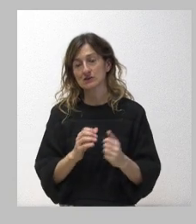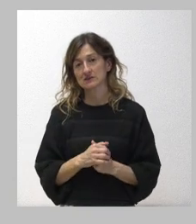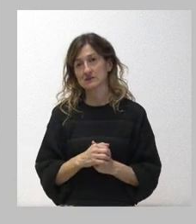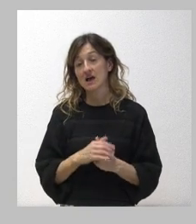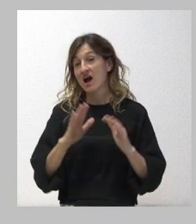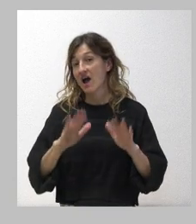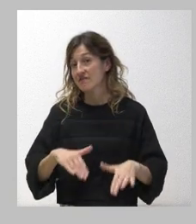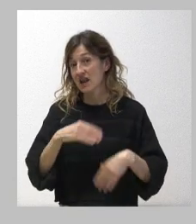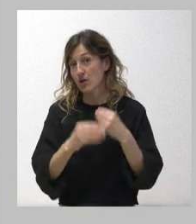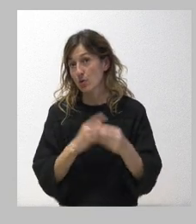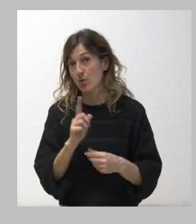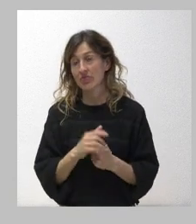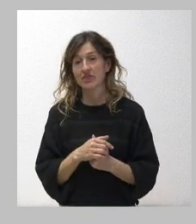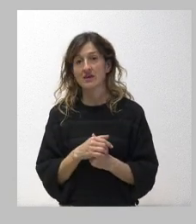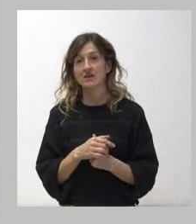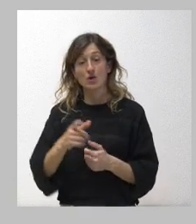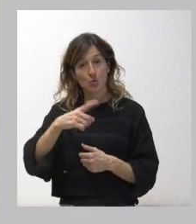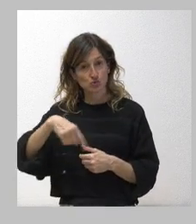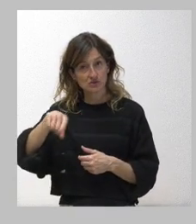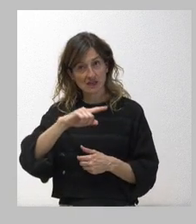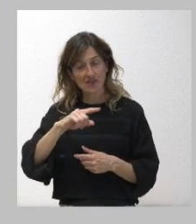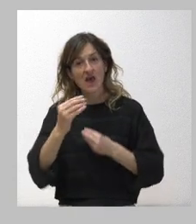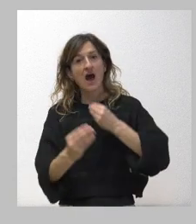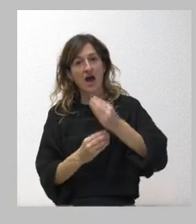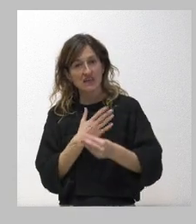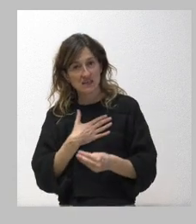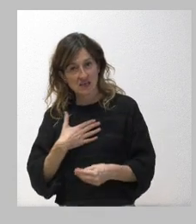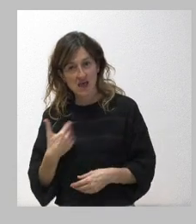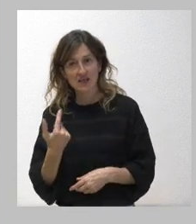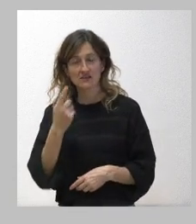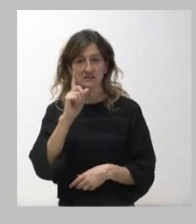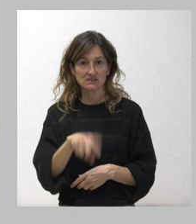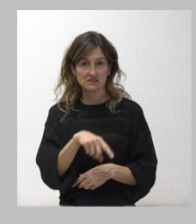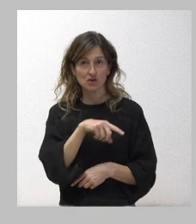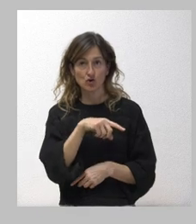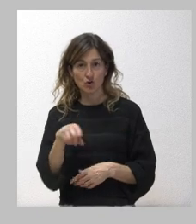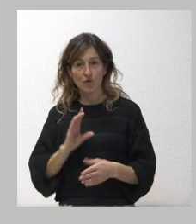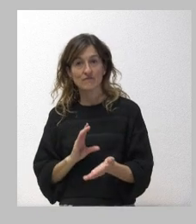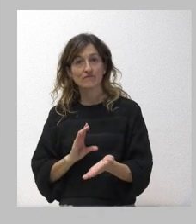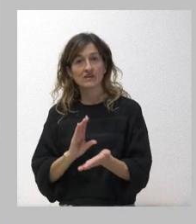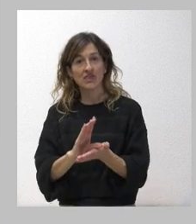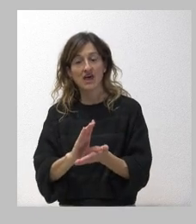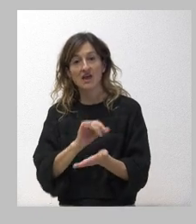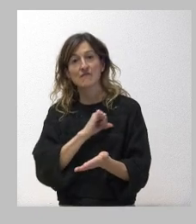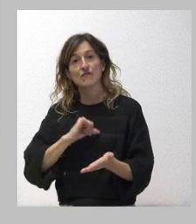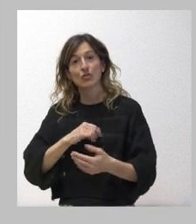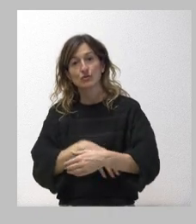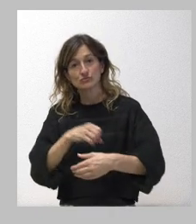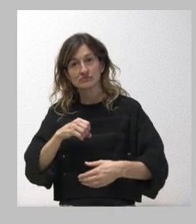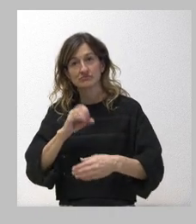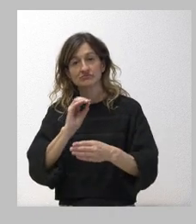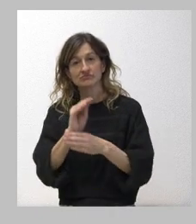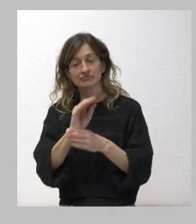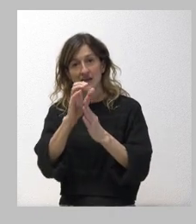se llevó a efecto. No sé si estarían dispuestos, pues eso, de financiar con fondos propios esa posible rebaja de